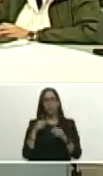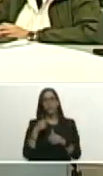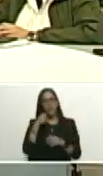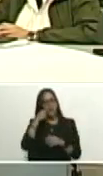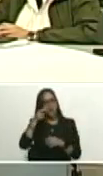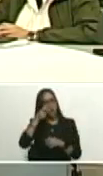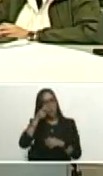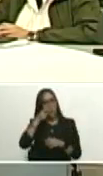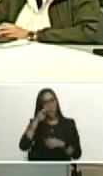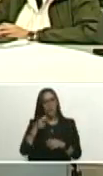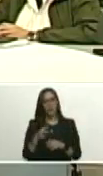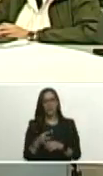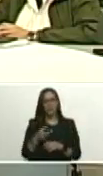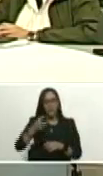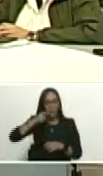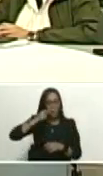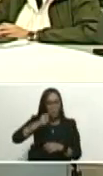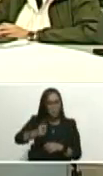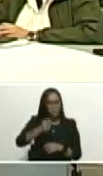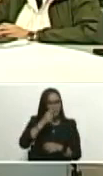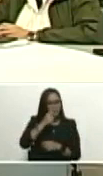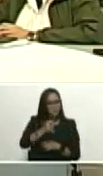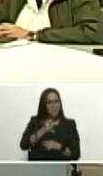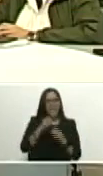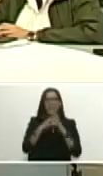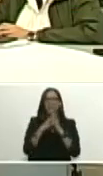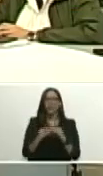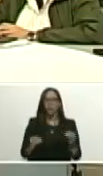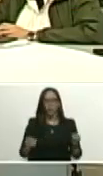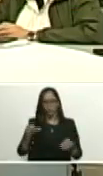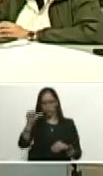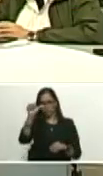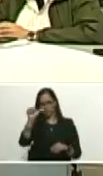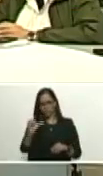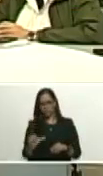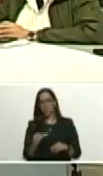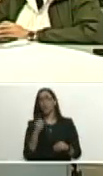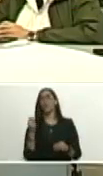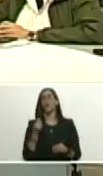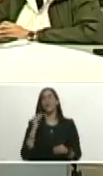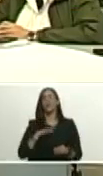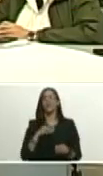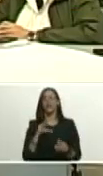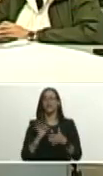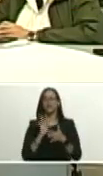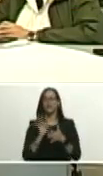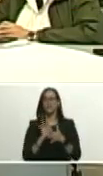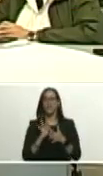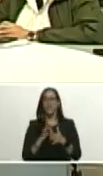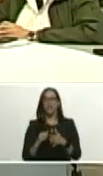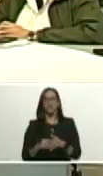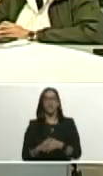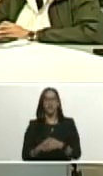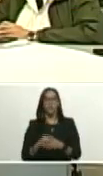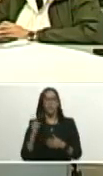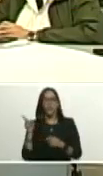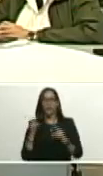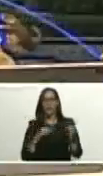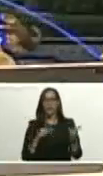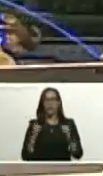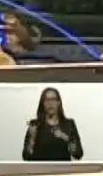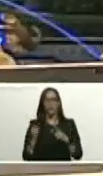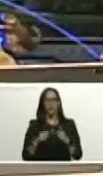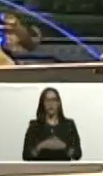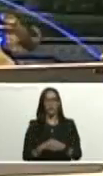y le mete la mega lupa de lejos a todo como están funcionando los CLAP por allá por acá y con la mega